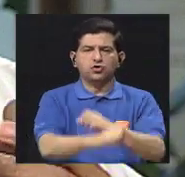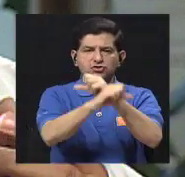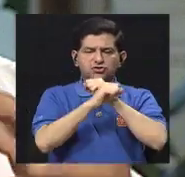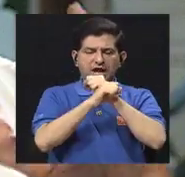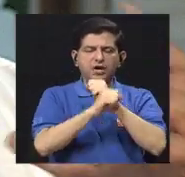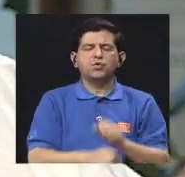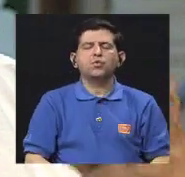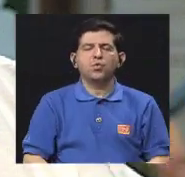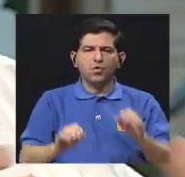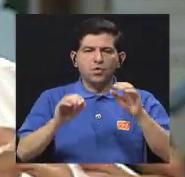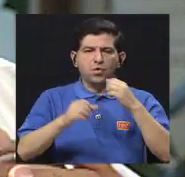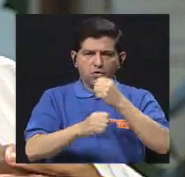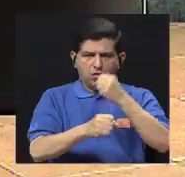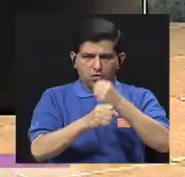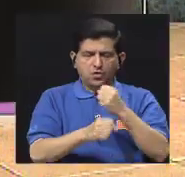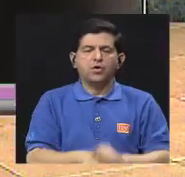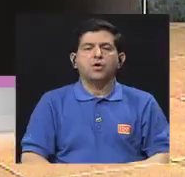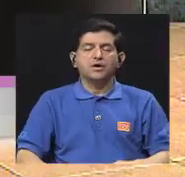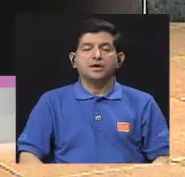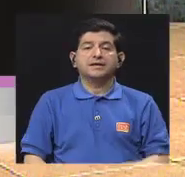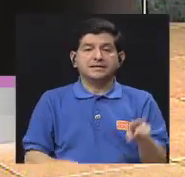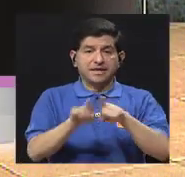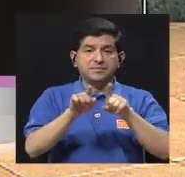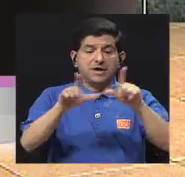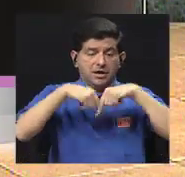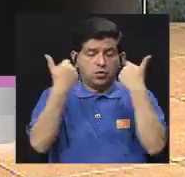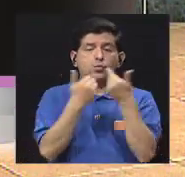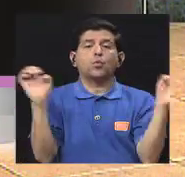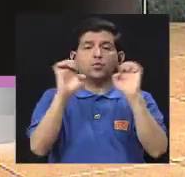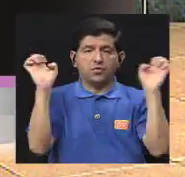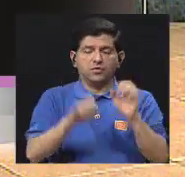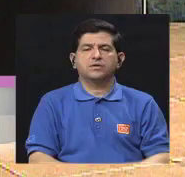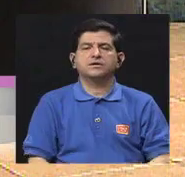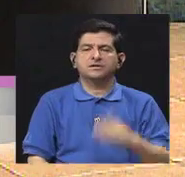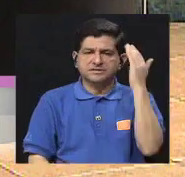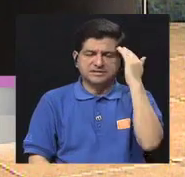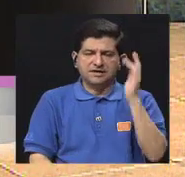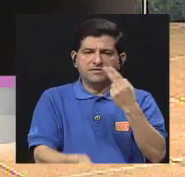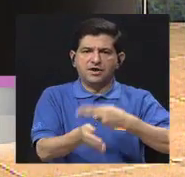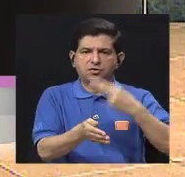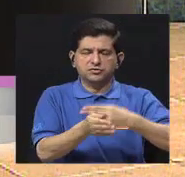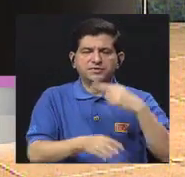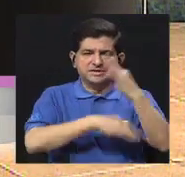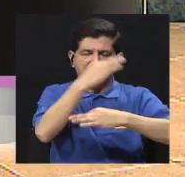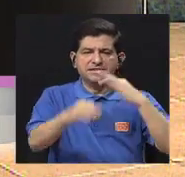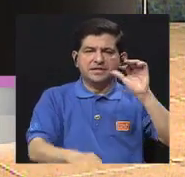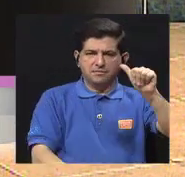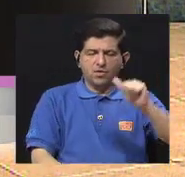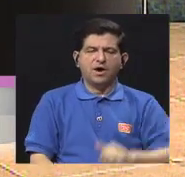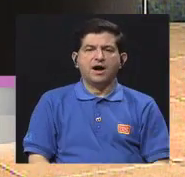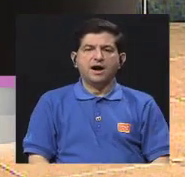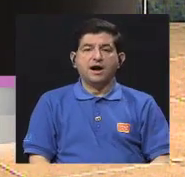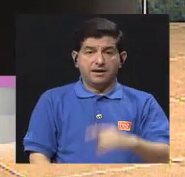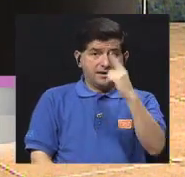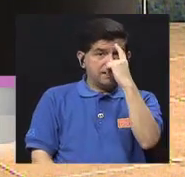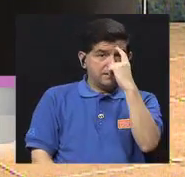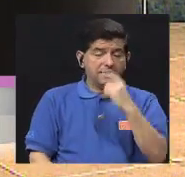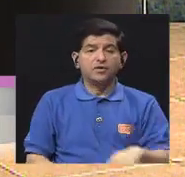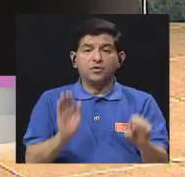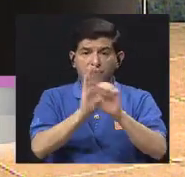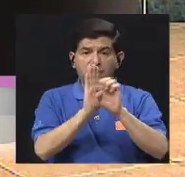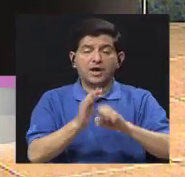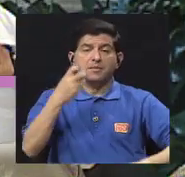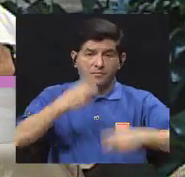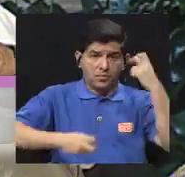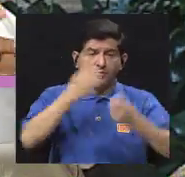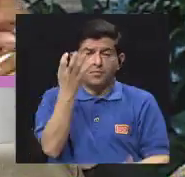con un comité de emergencias. Sabemos que hospitales clase A, como el Calderón, han sufrido situaciones muy graves de